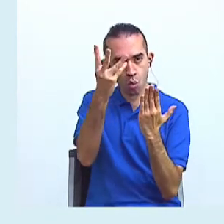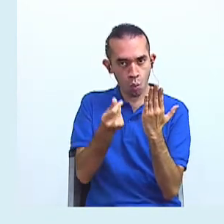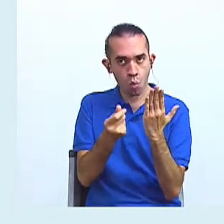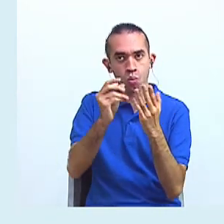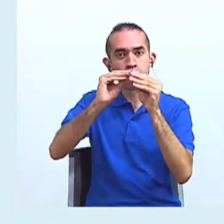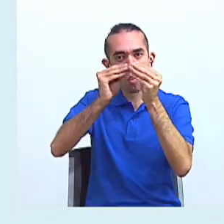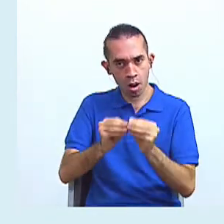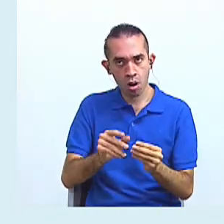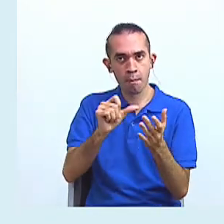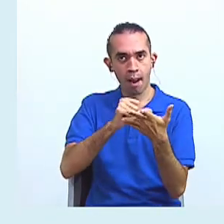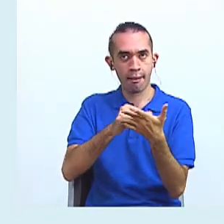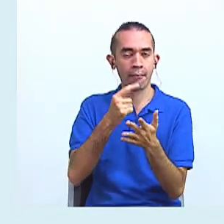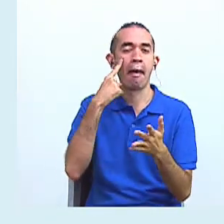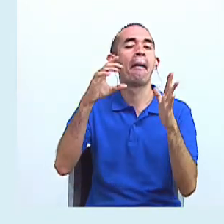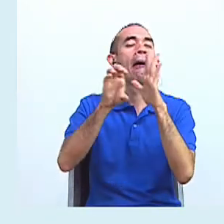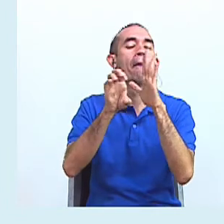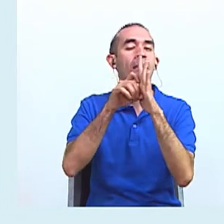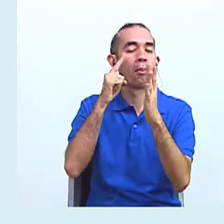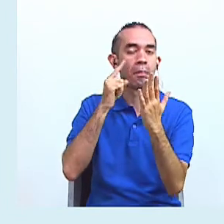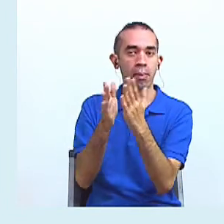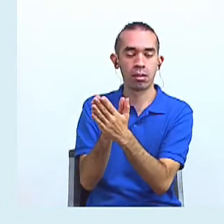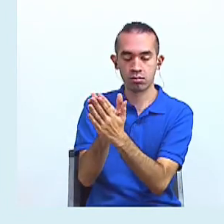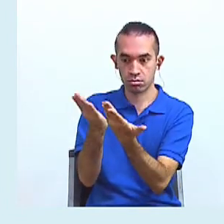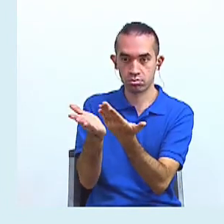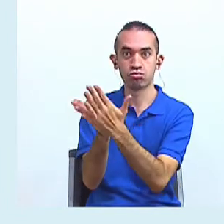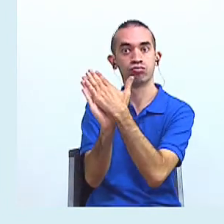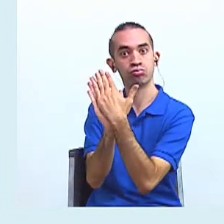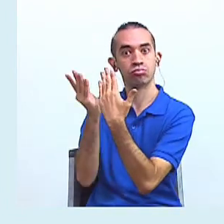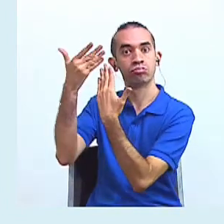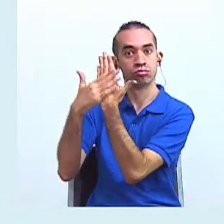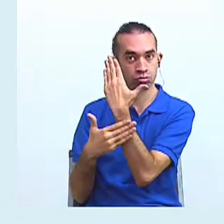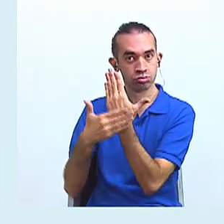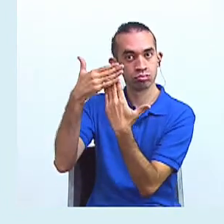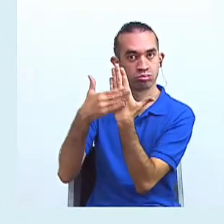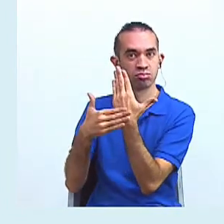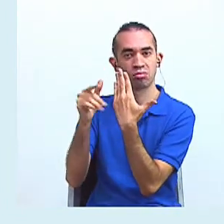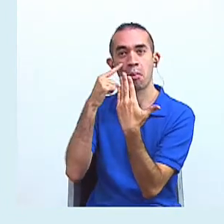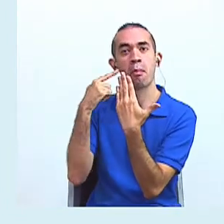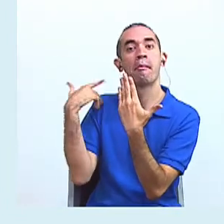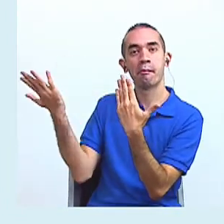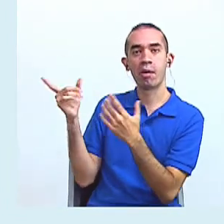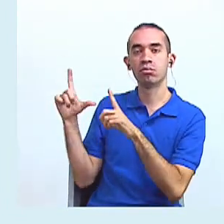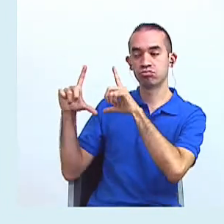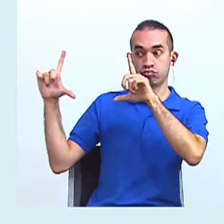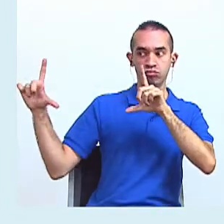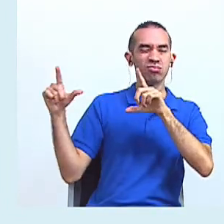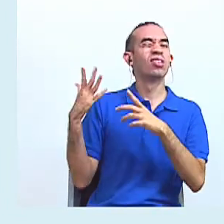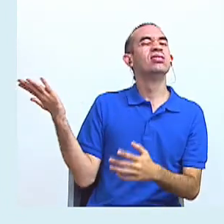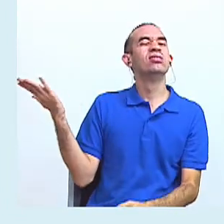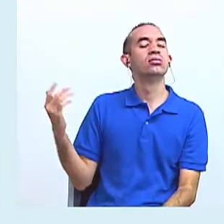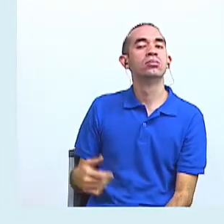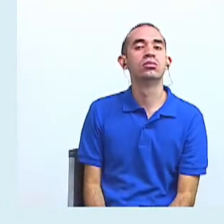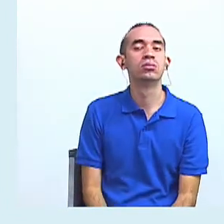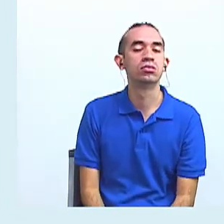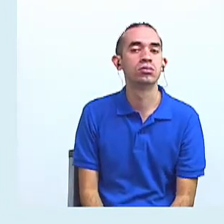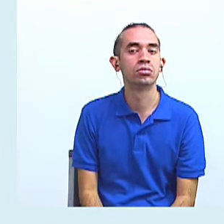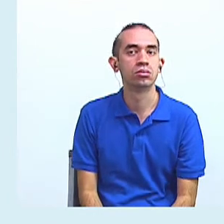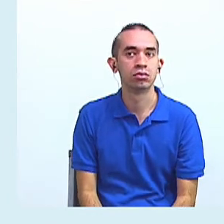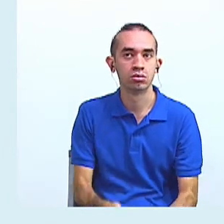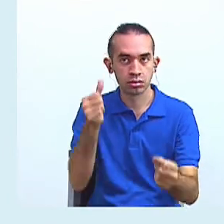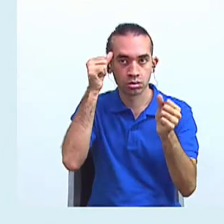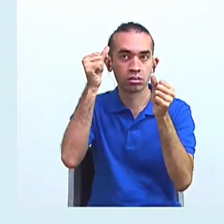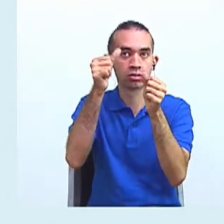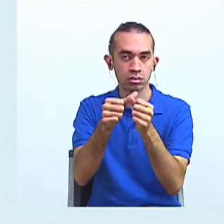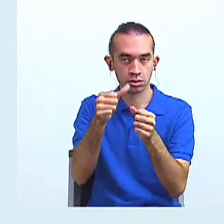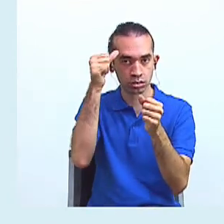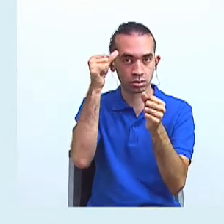Veamos en detalle. Por ejemplo, la portada. ¿Qué ven ustedes en esta portada, jóvenes? Recuerden, la